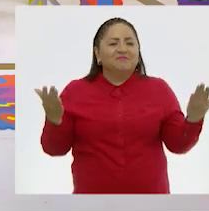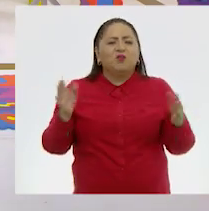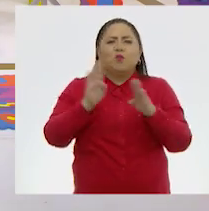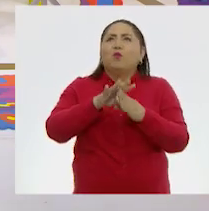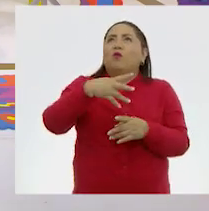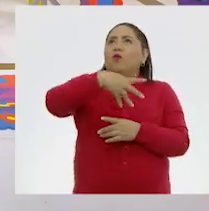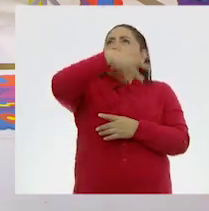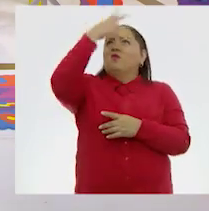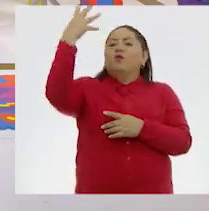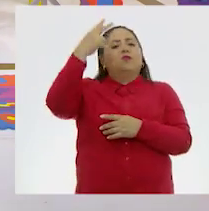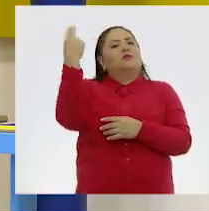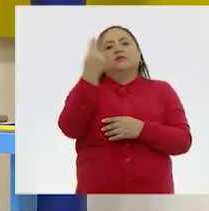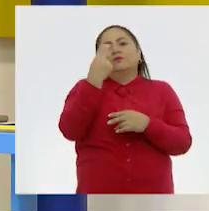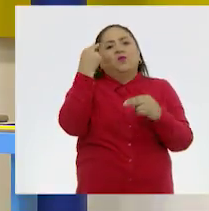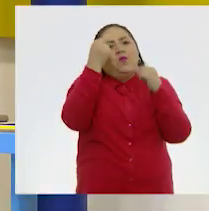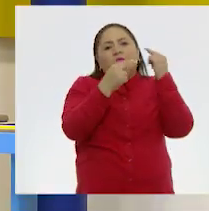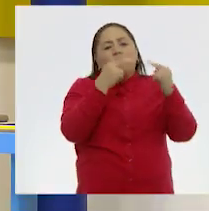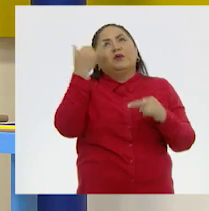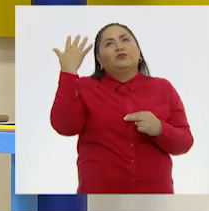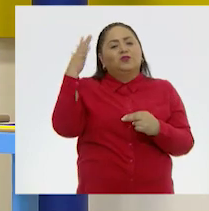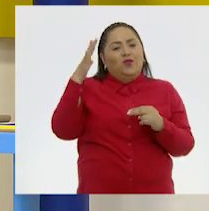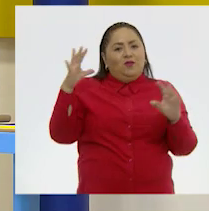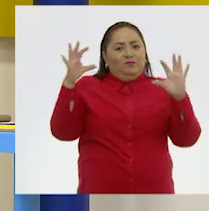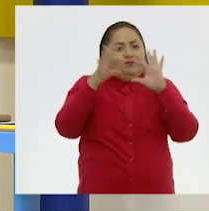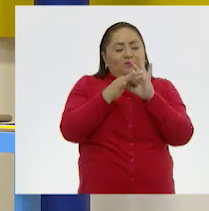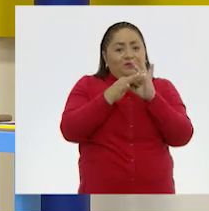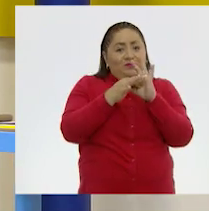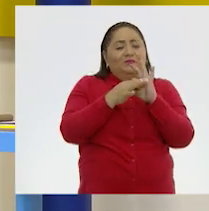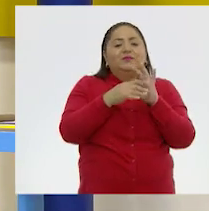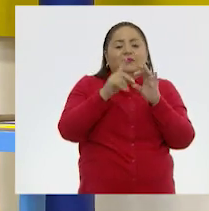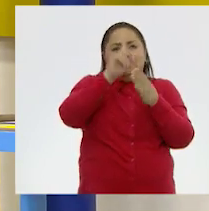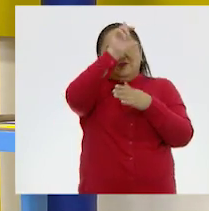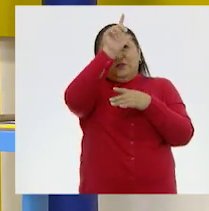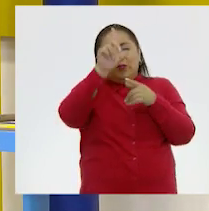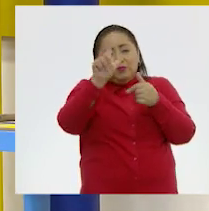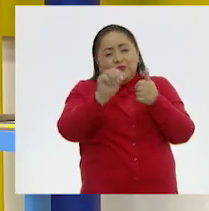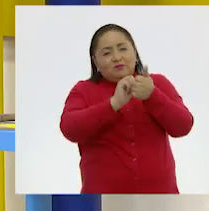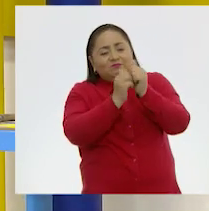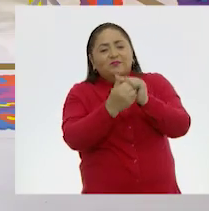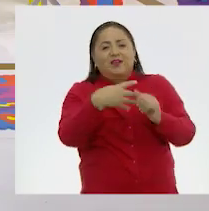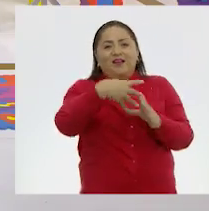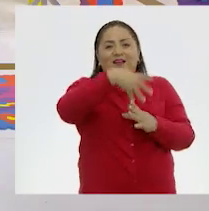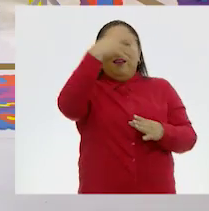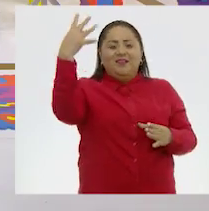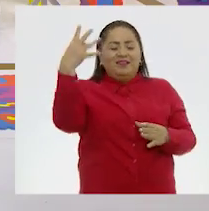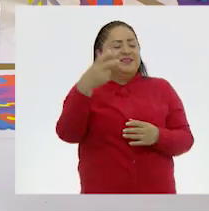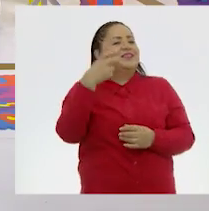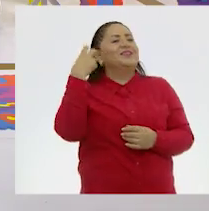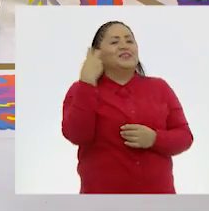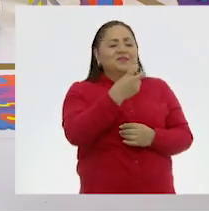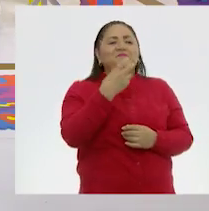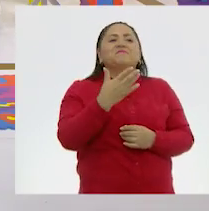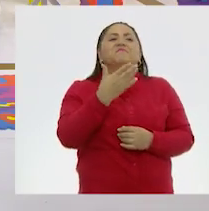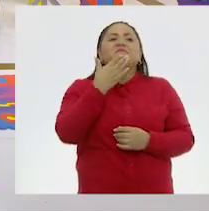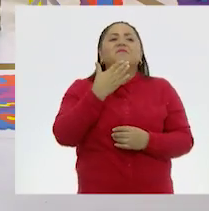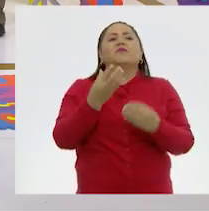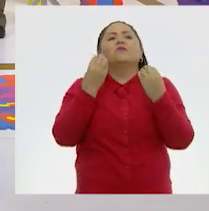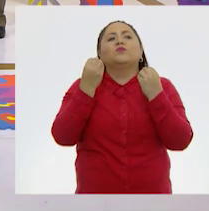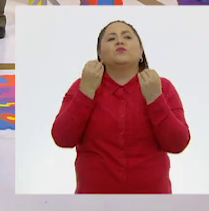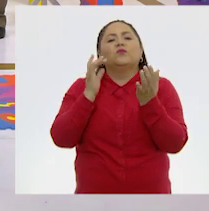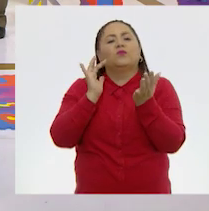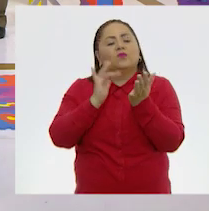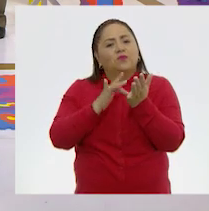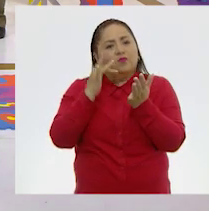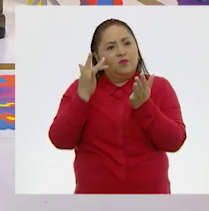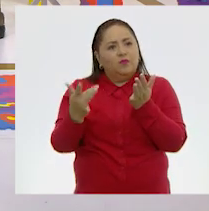arcoíris? Pues necesitamos nubes y sol, y en medio tendremos un arcoíris. ¡Exacto! Perfecto, Emiliano, muchas gracias